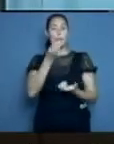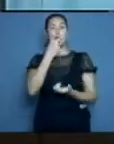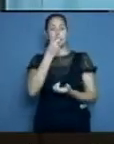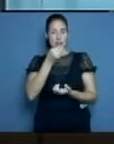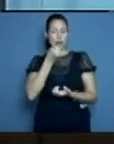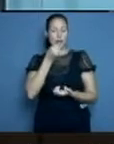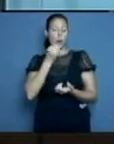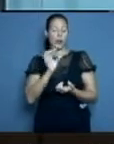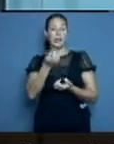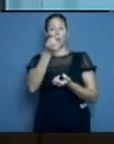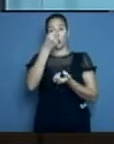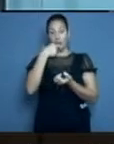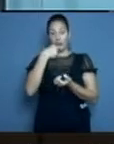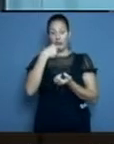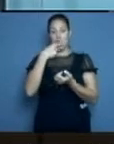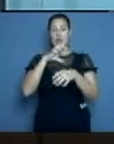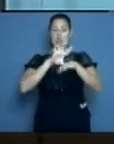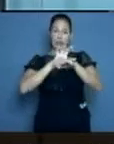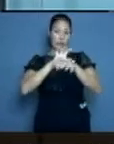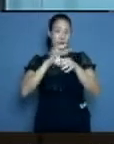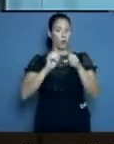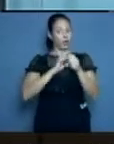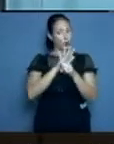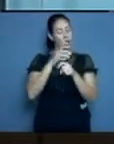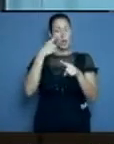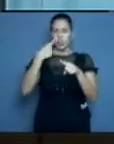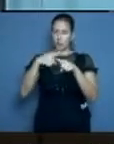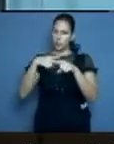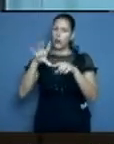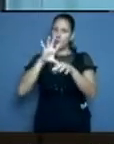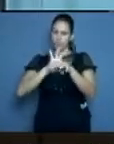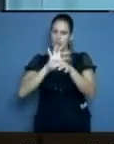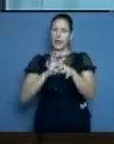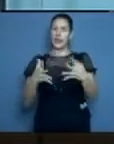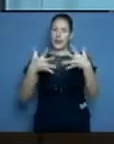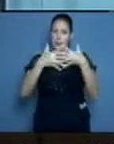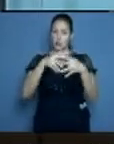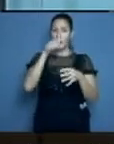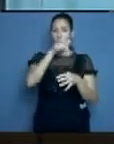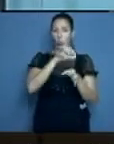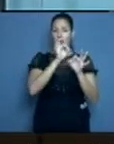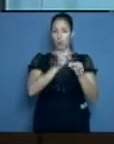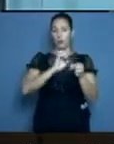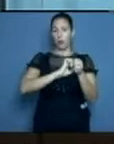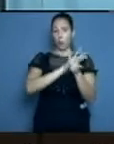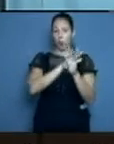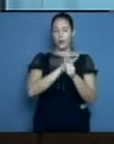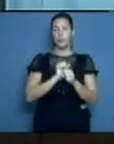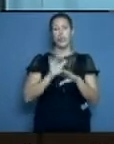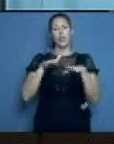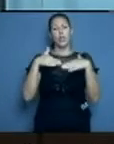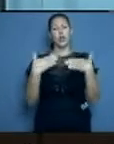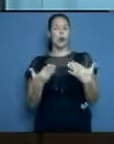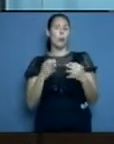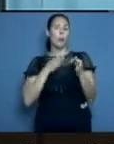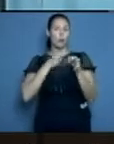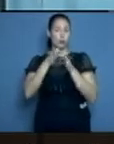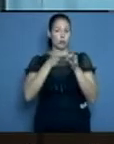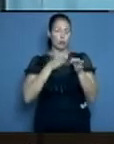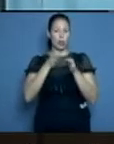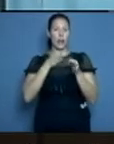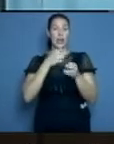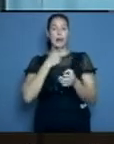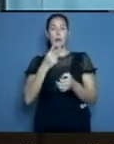-19 y otras patologías asociadas a la enfermedad. Y también, cómo funciona el sistema integral de